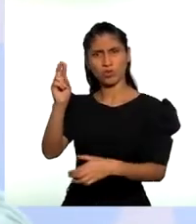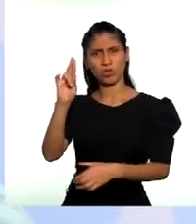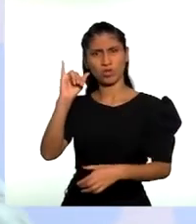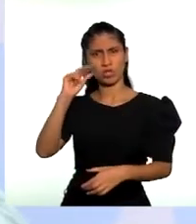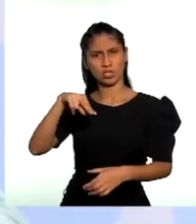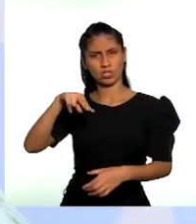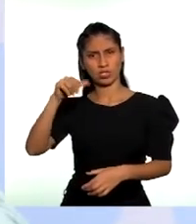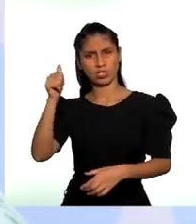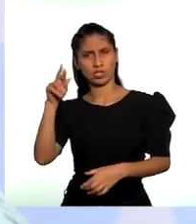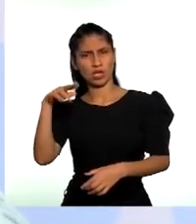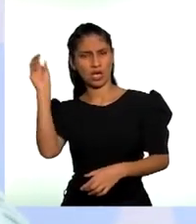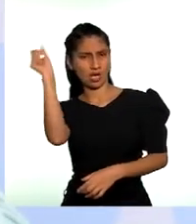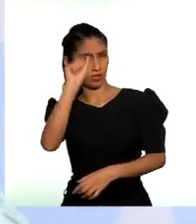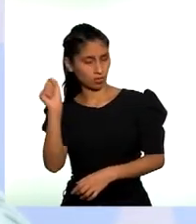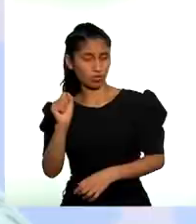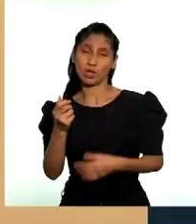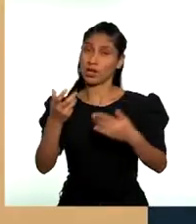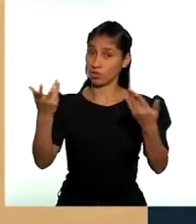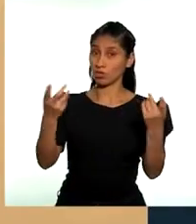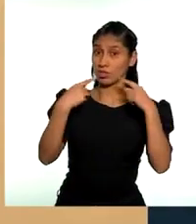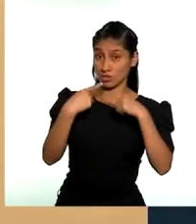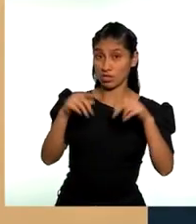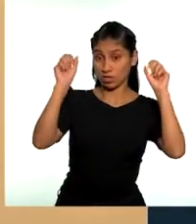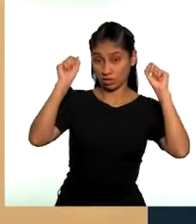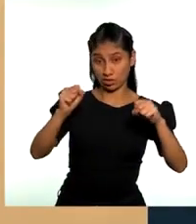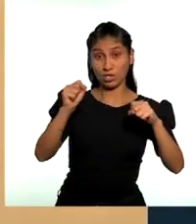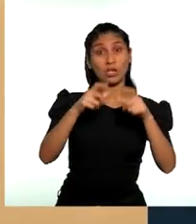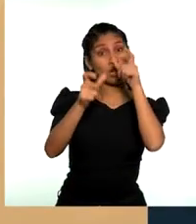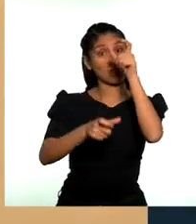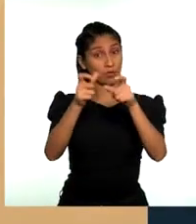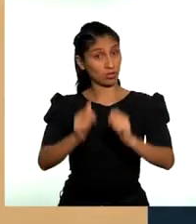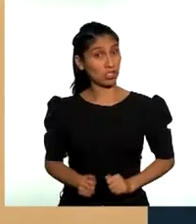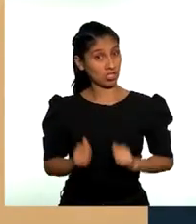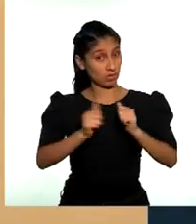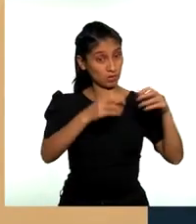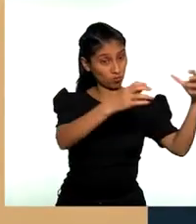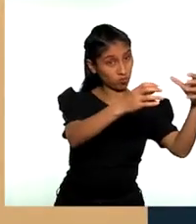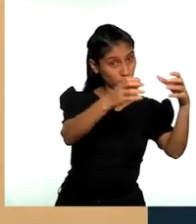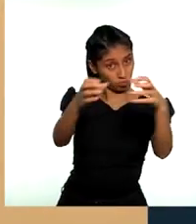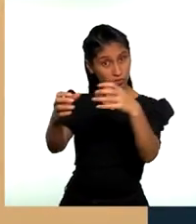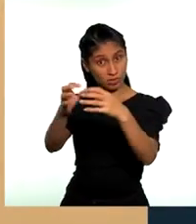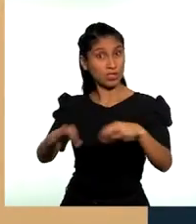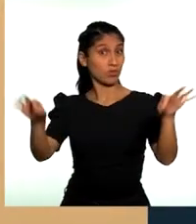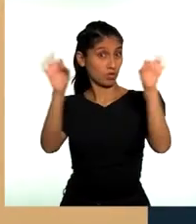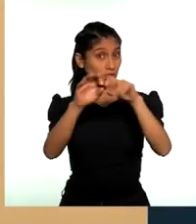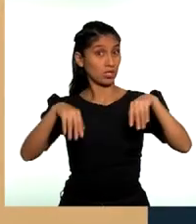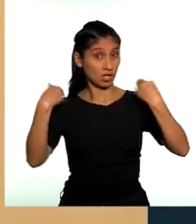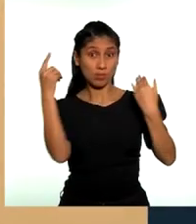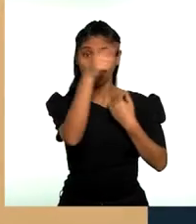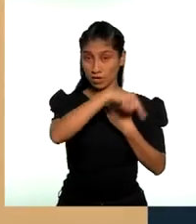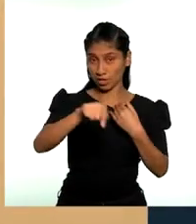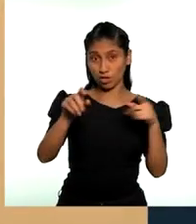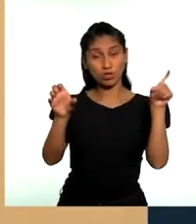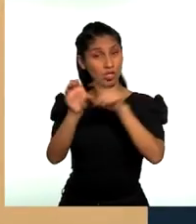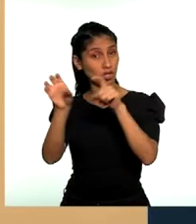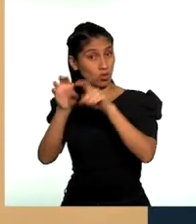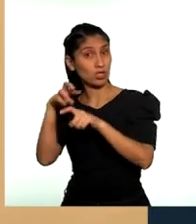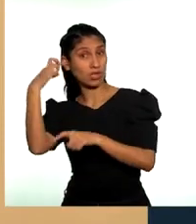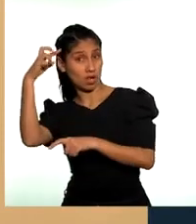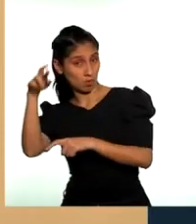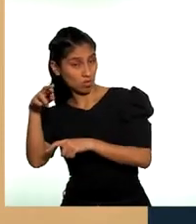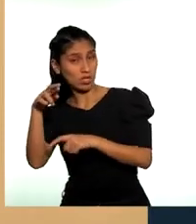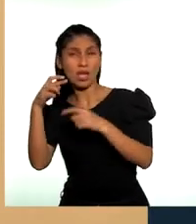alguna manera sí se garantiza que participen? Creo que es un poco más complicado. De